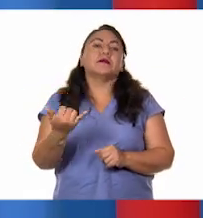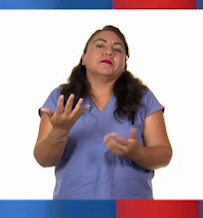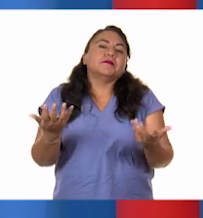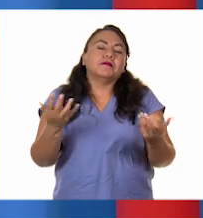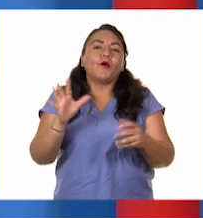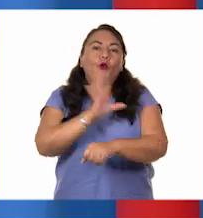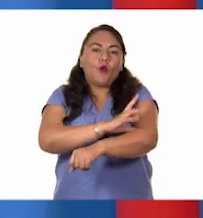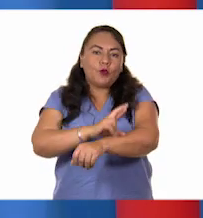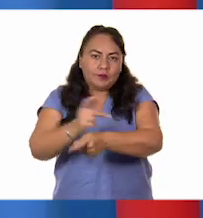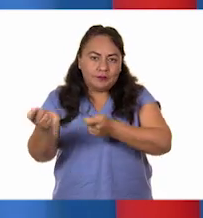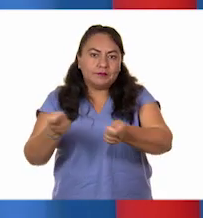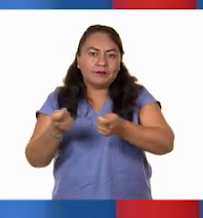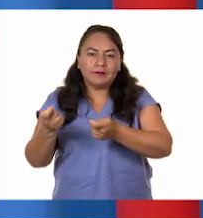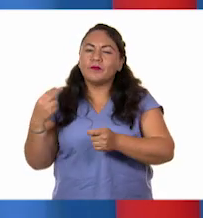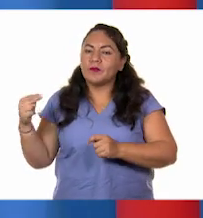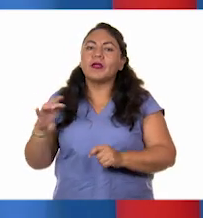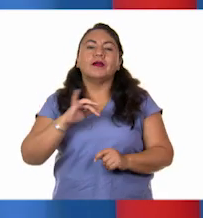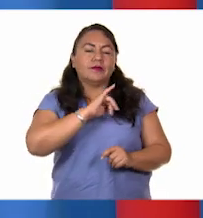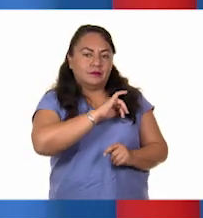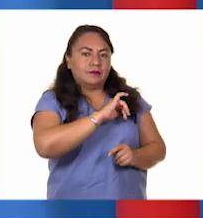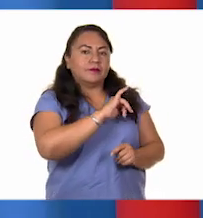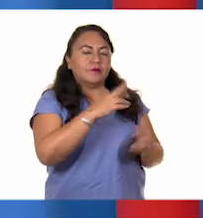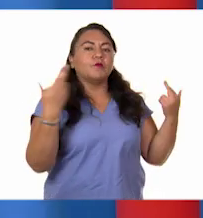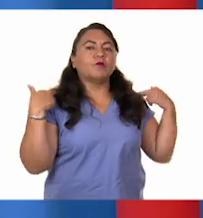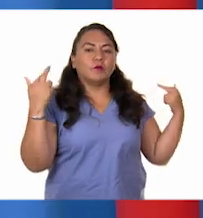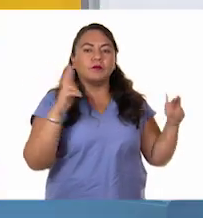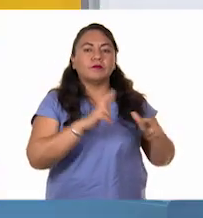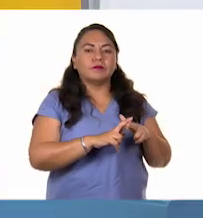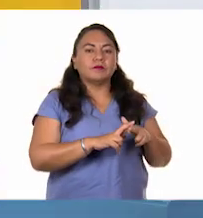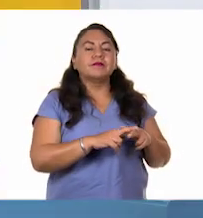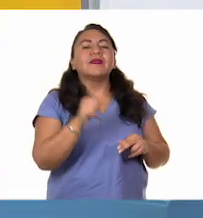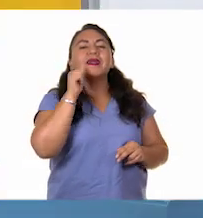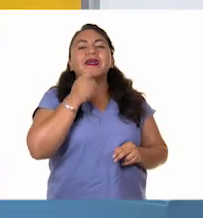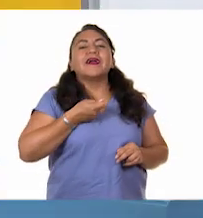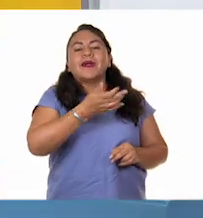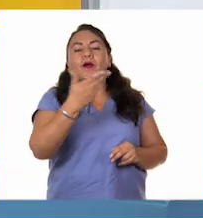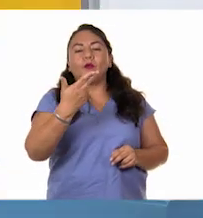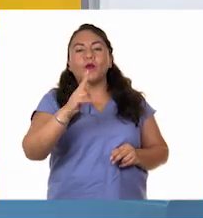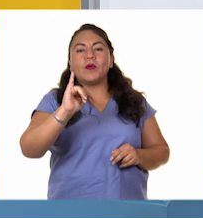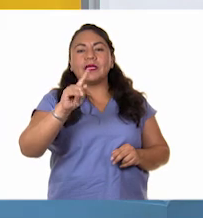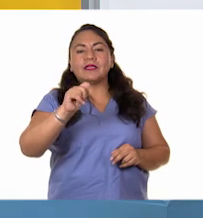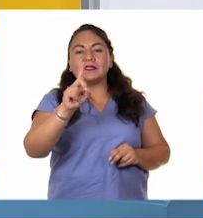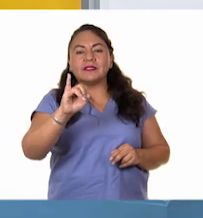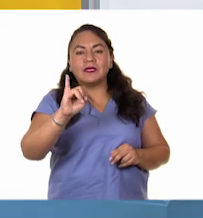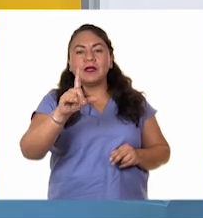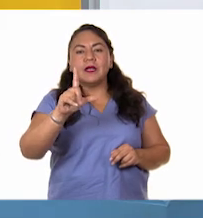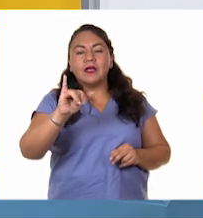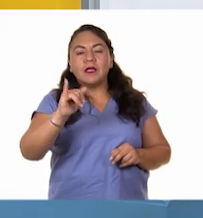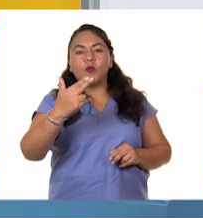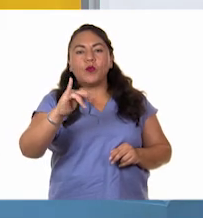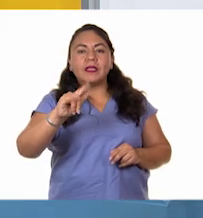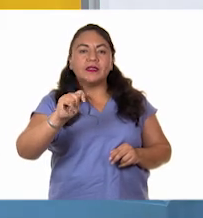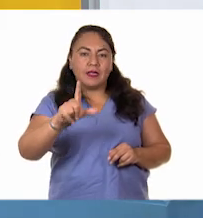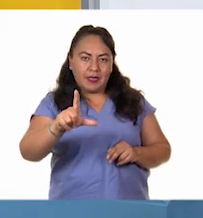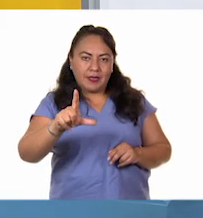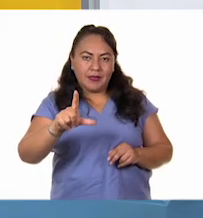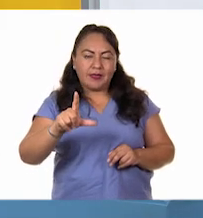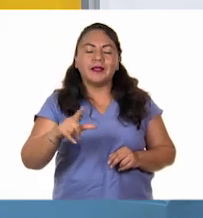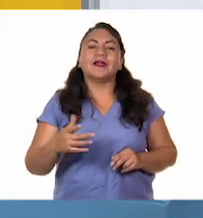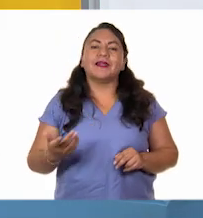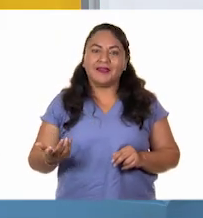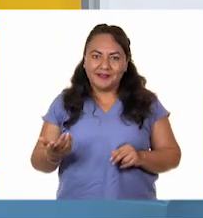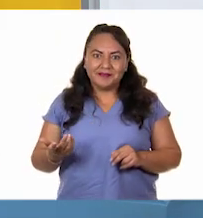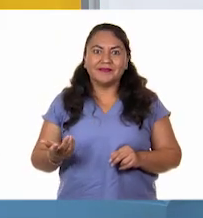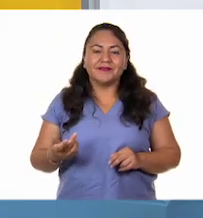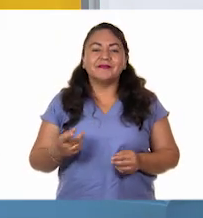bueno, del coordinador también, maestro. ¿Cómo se llama? Claro, el profesor, le decimos Witsi, pero su nombre es Witsi Lee Witsi. Bueno, de cariño Y su